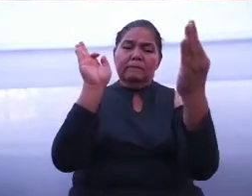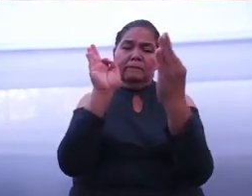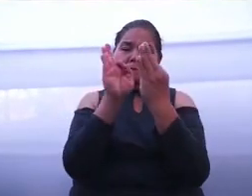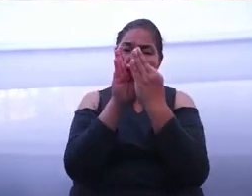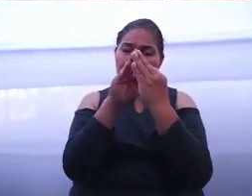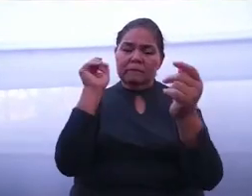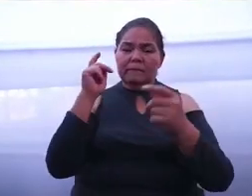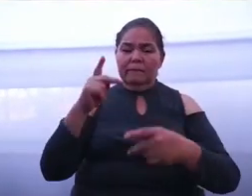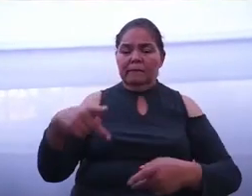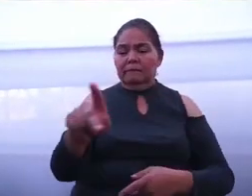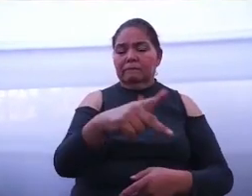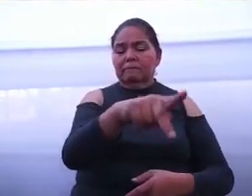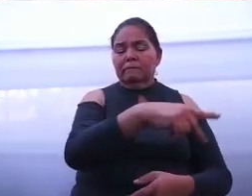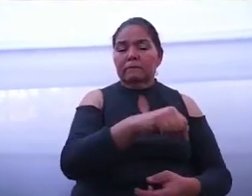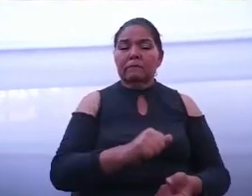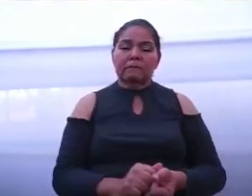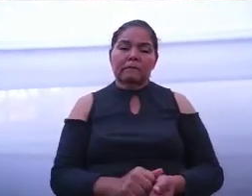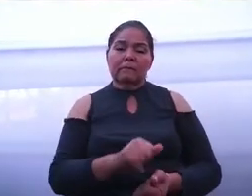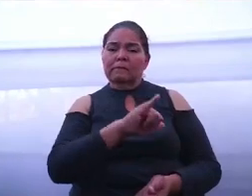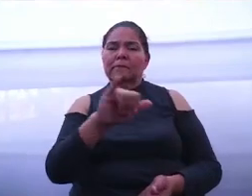vea por su bienestar.